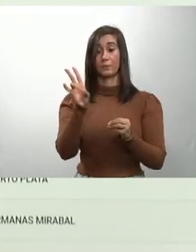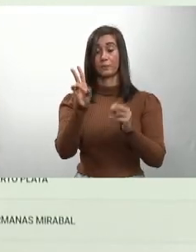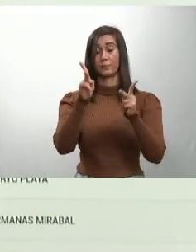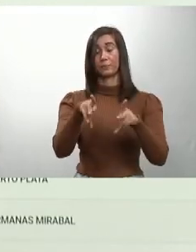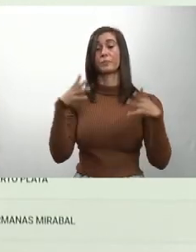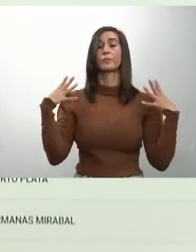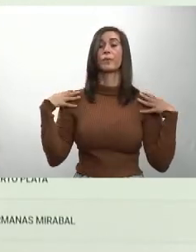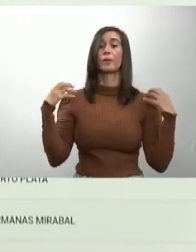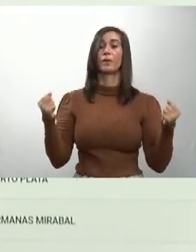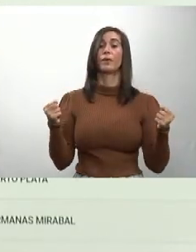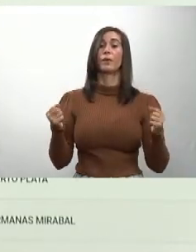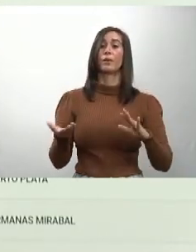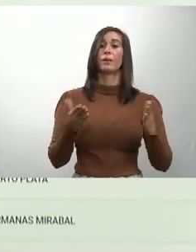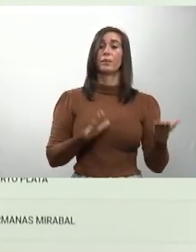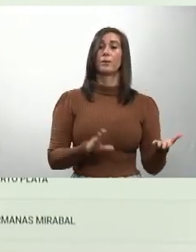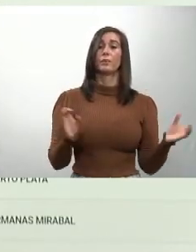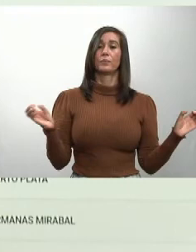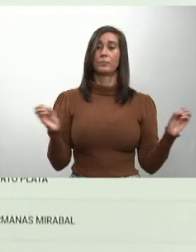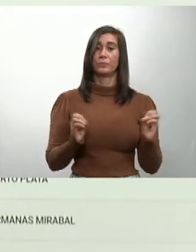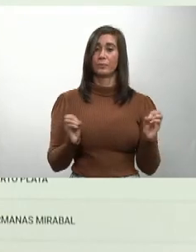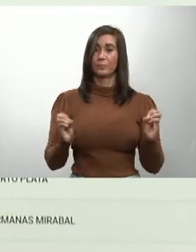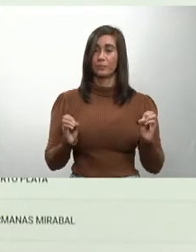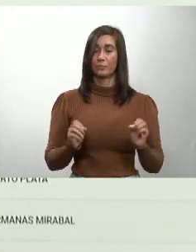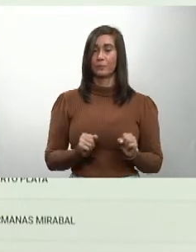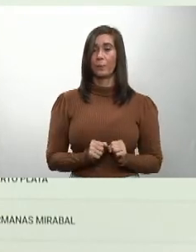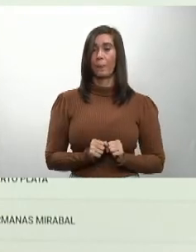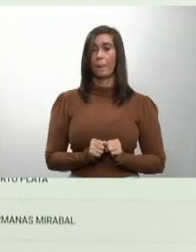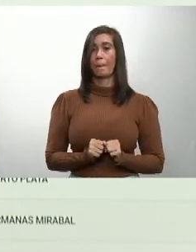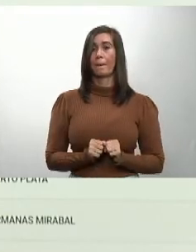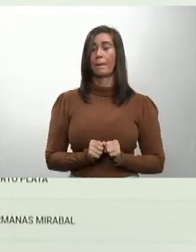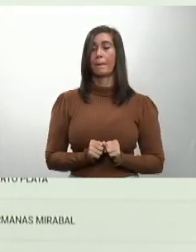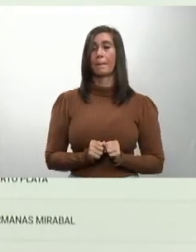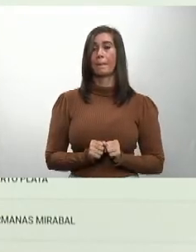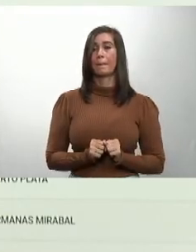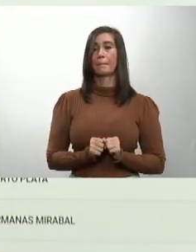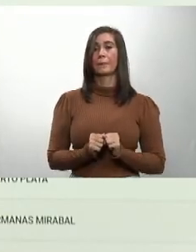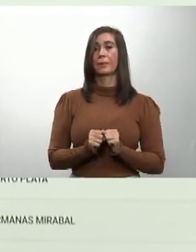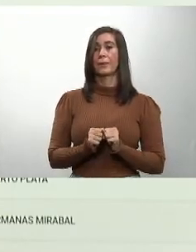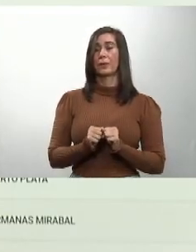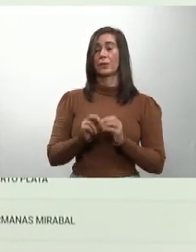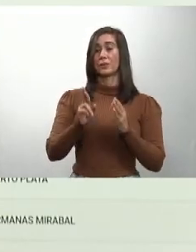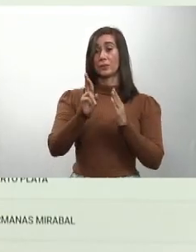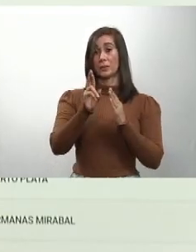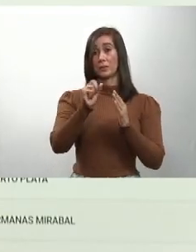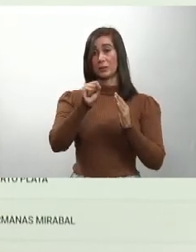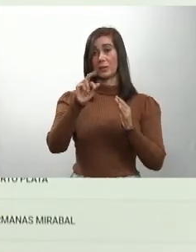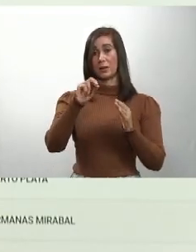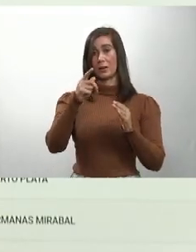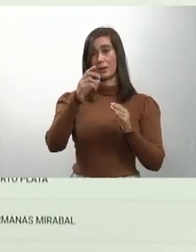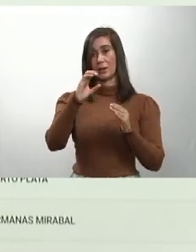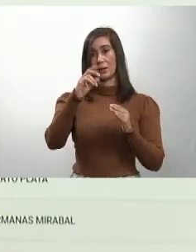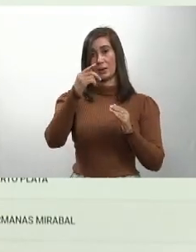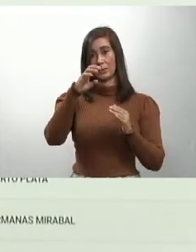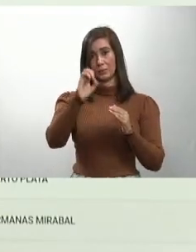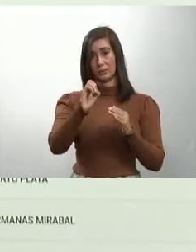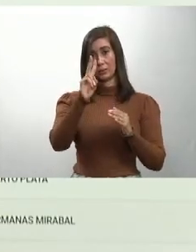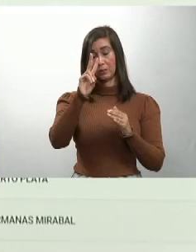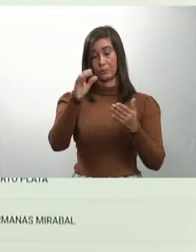recuperados, 0 fallecimientos. María Trinidad Sánchez, 2 casos nuevos,